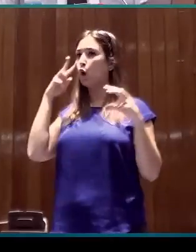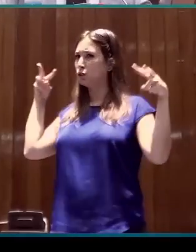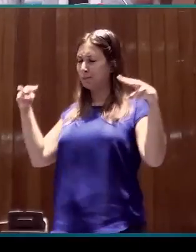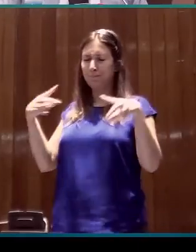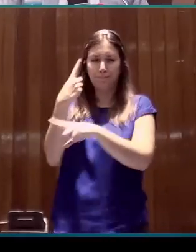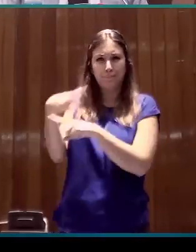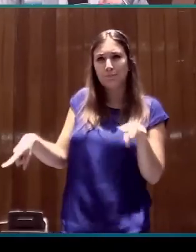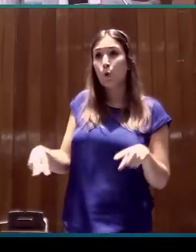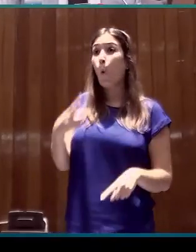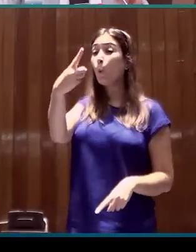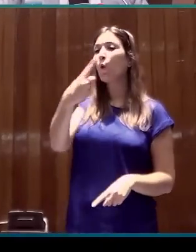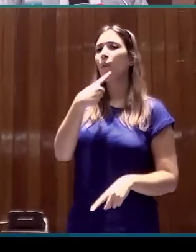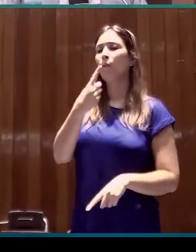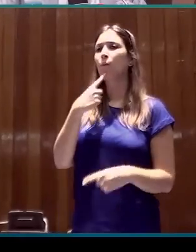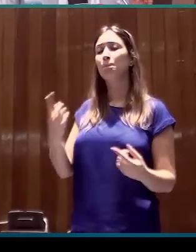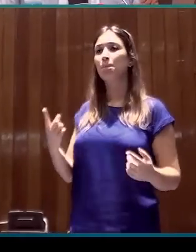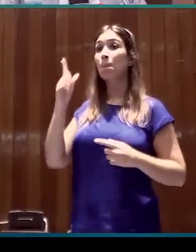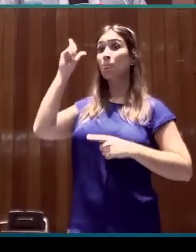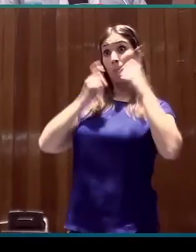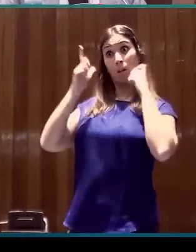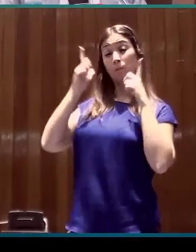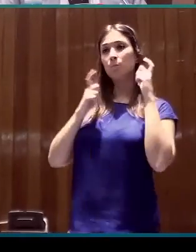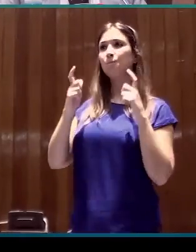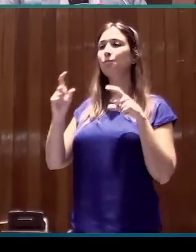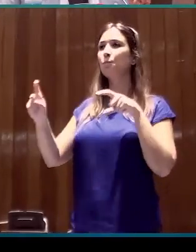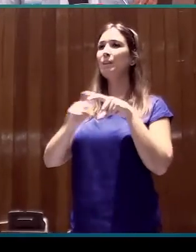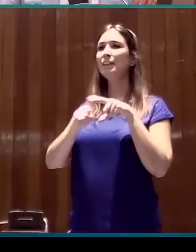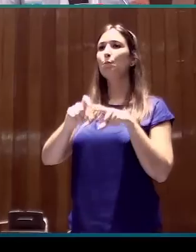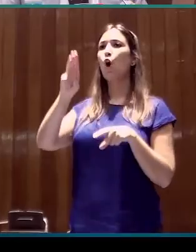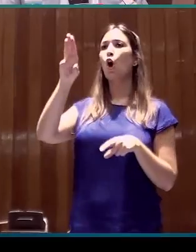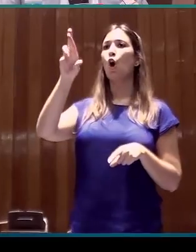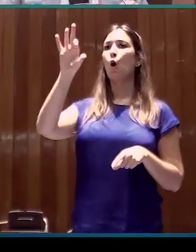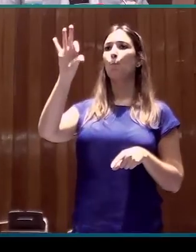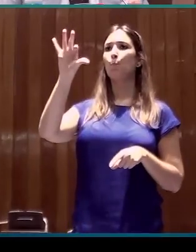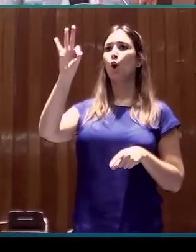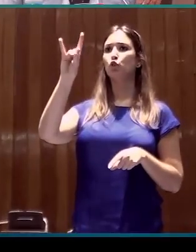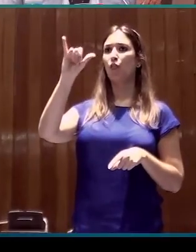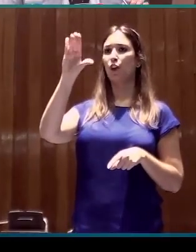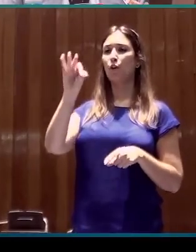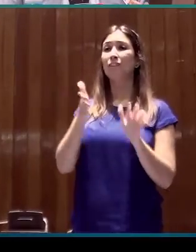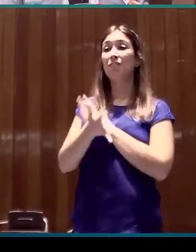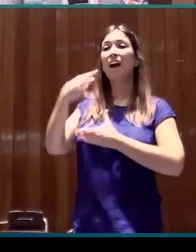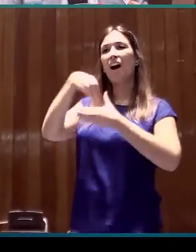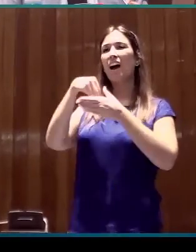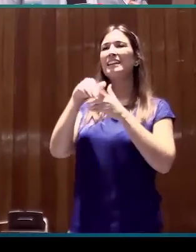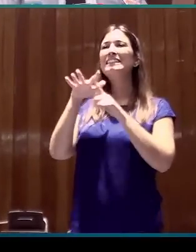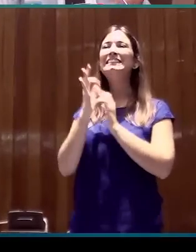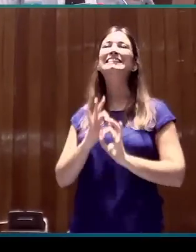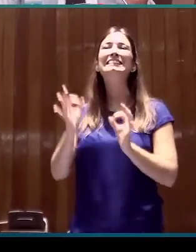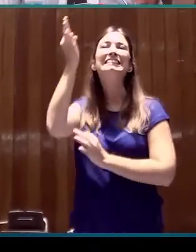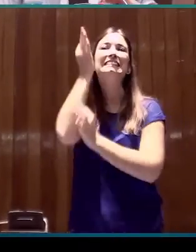que dice los rasgos no manuales son rasgos prosódicos que codifican un significado pragmático concreto.